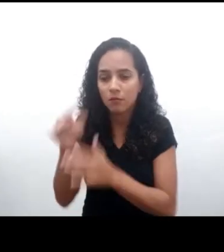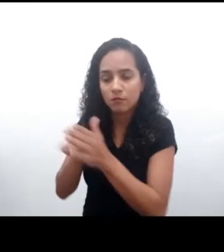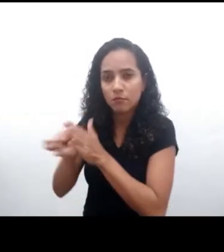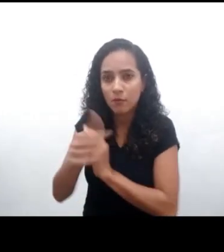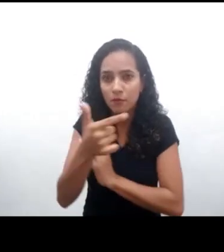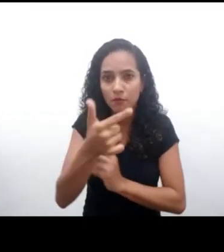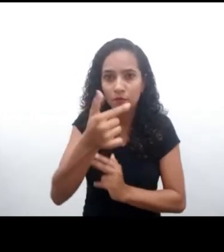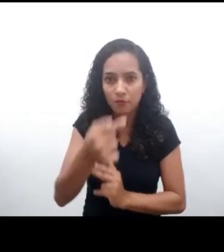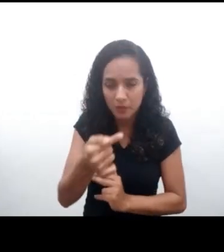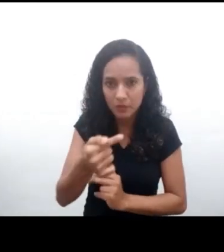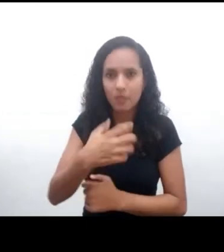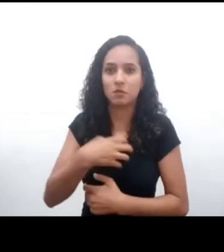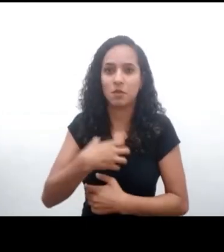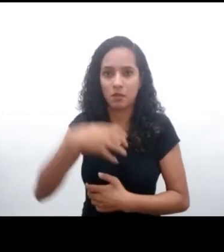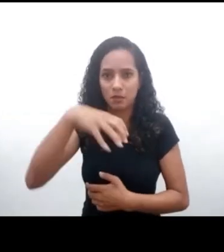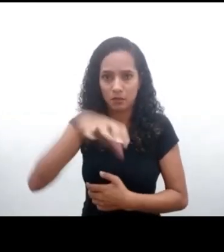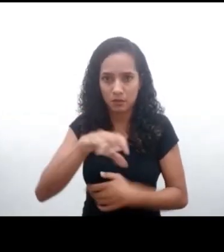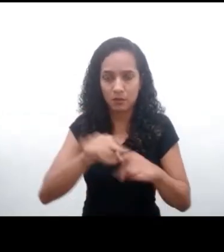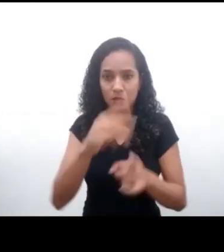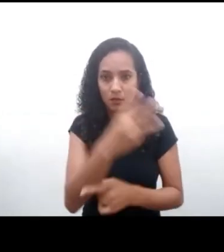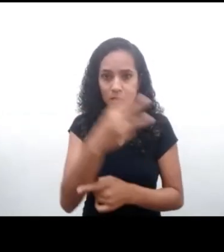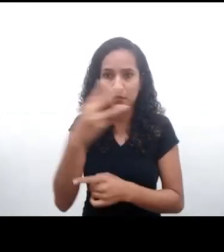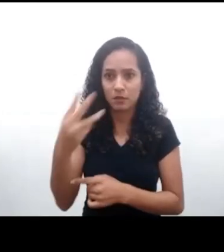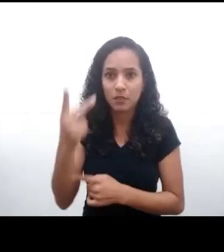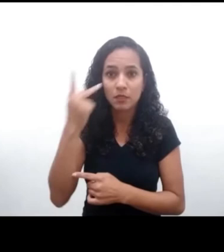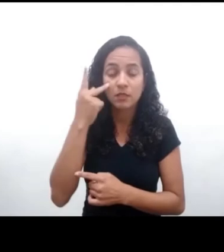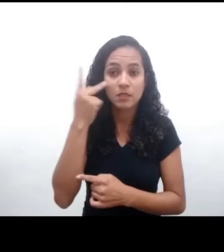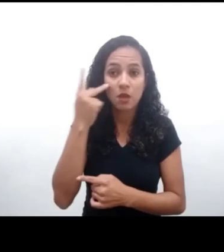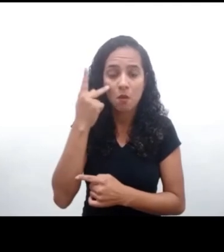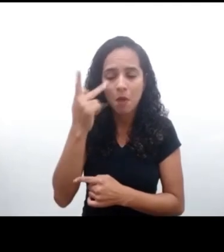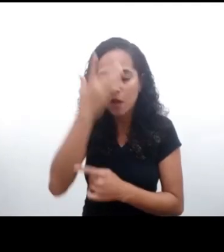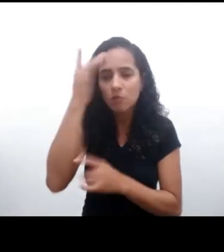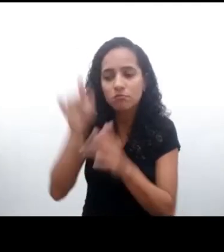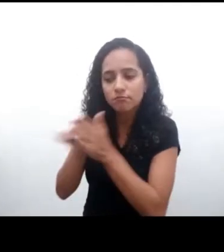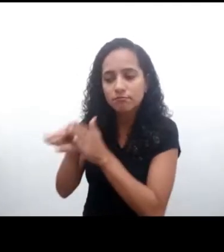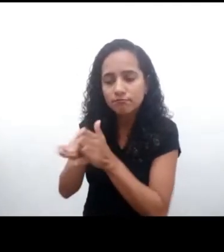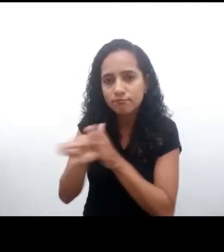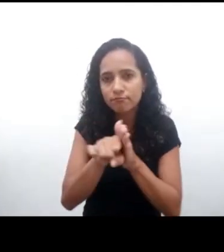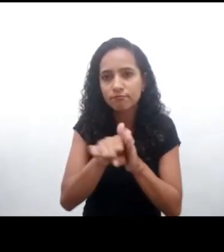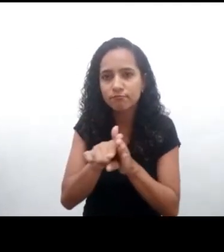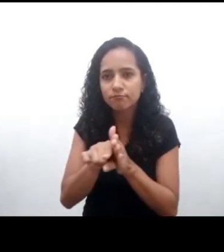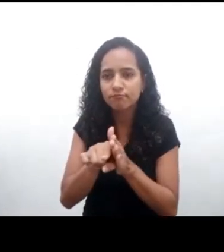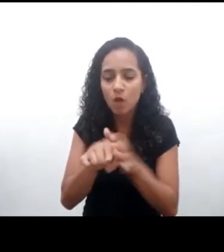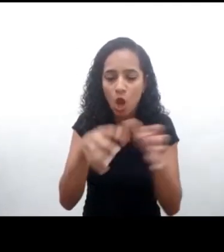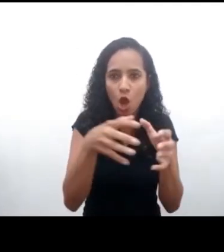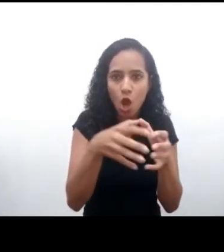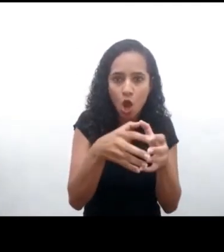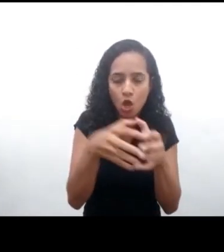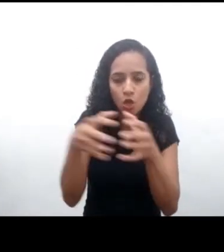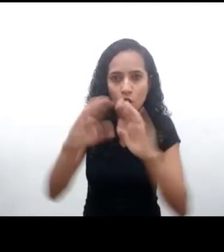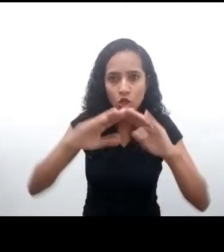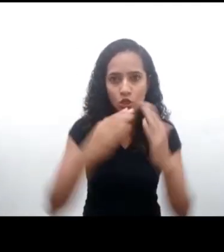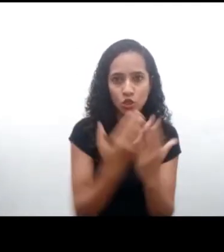consultados, 27 en el estado de Bahía, Salvador, y 33 en la ciudad de Sao Paulo. Son dos grupos de escuelas